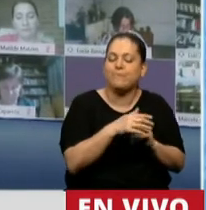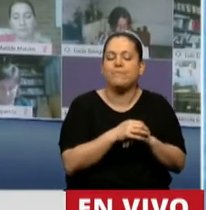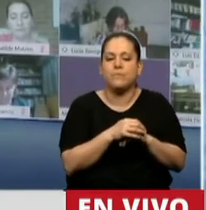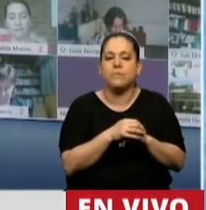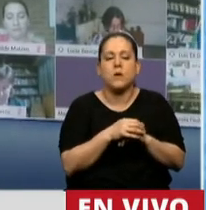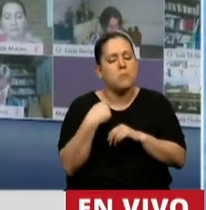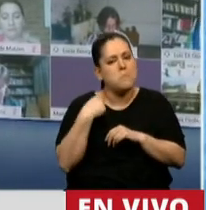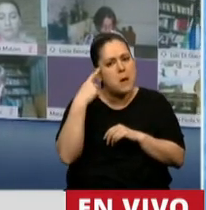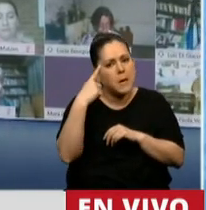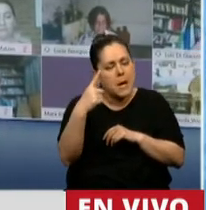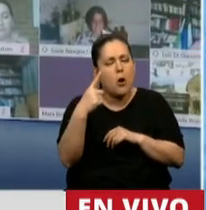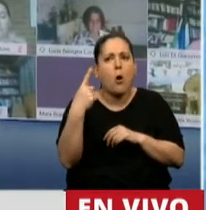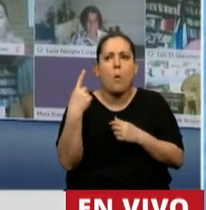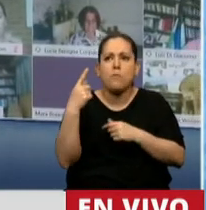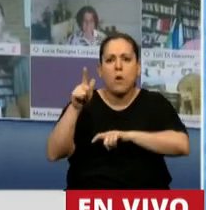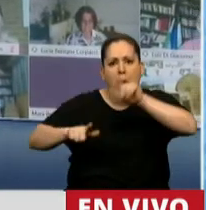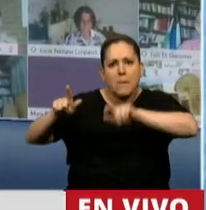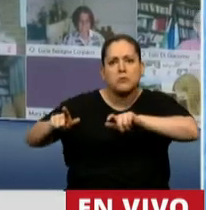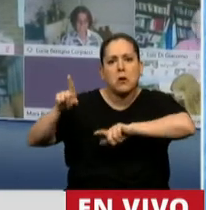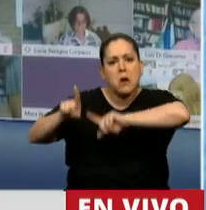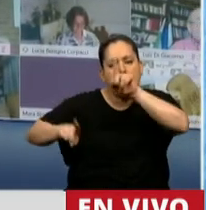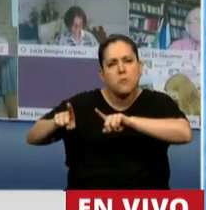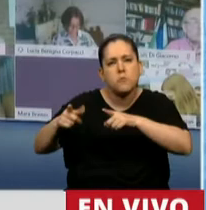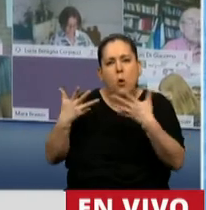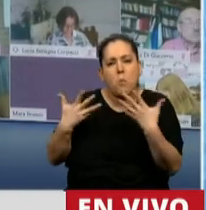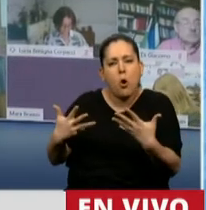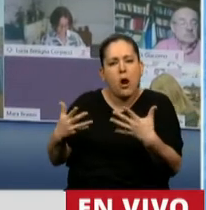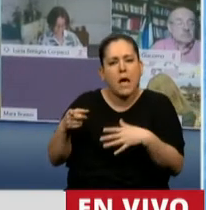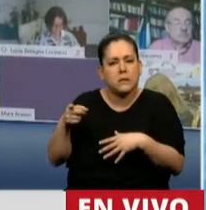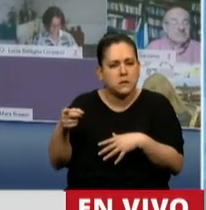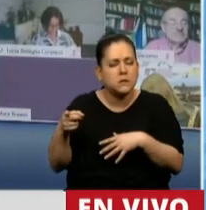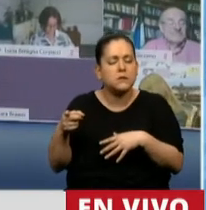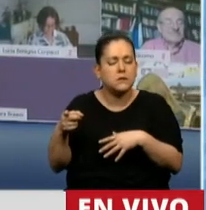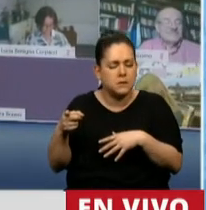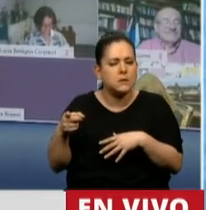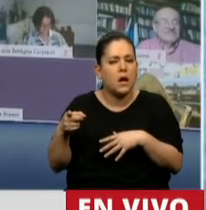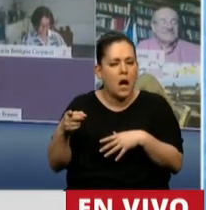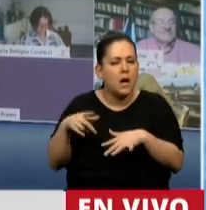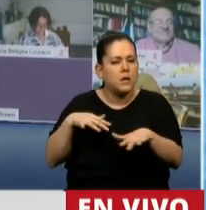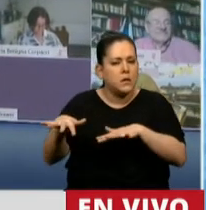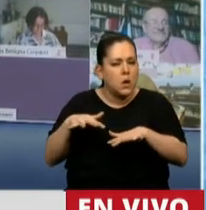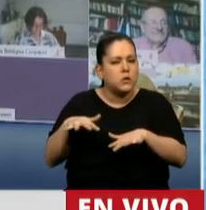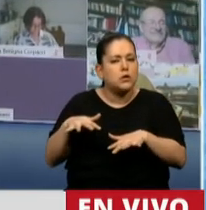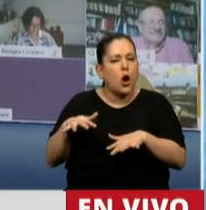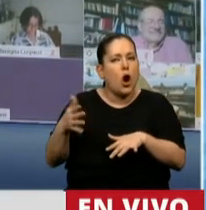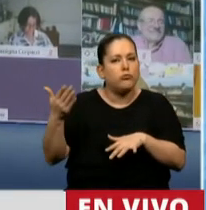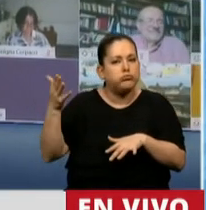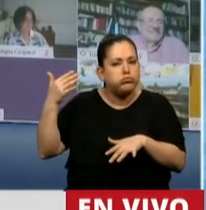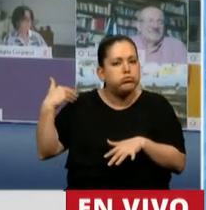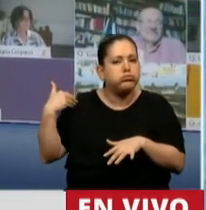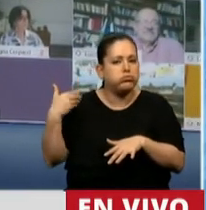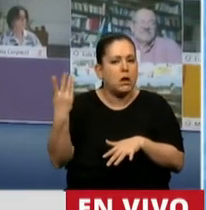que a muchos pueda molestarle, voy a mencionar la experiencia vivida durante